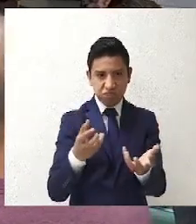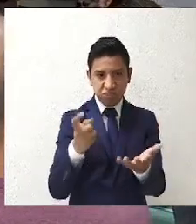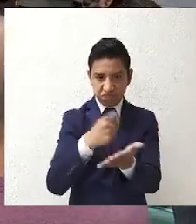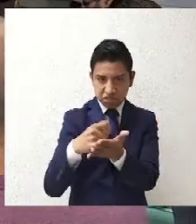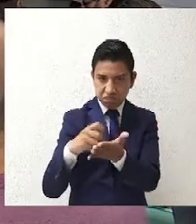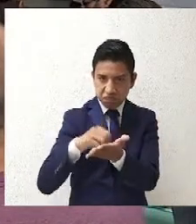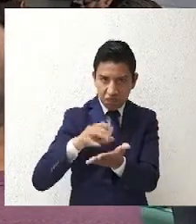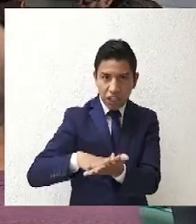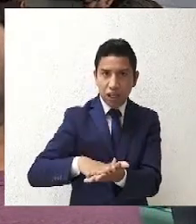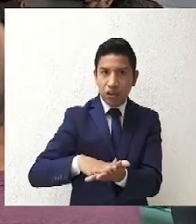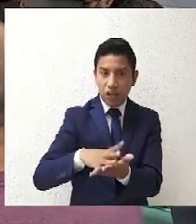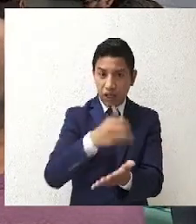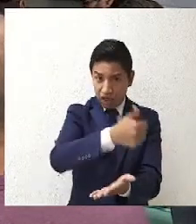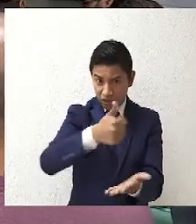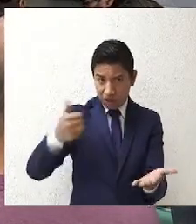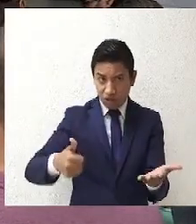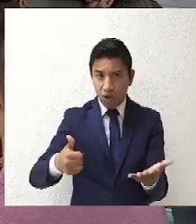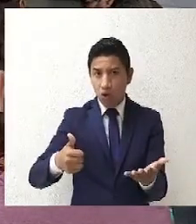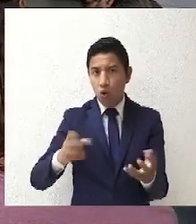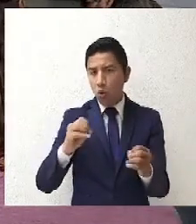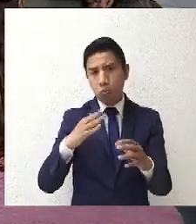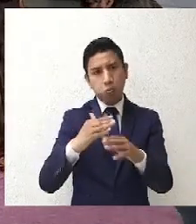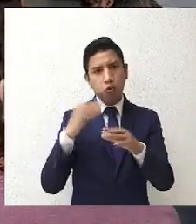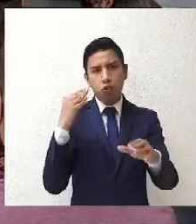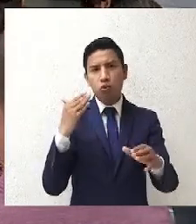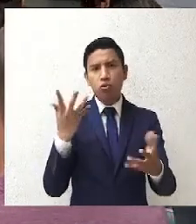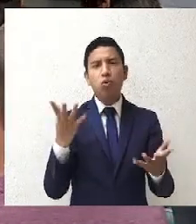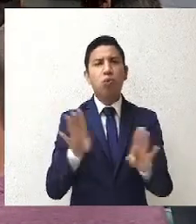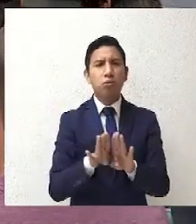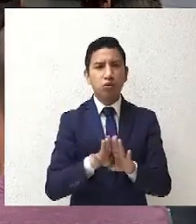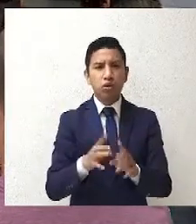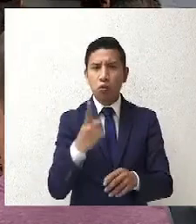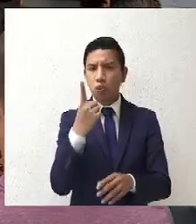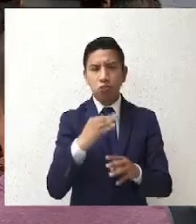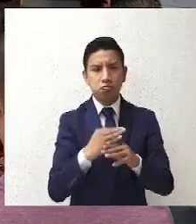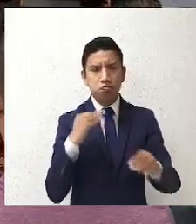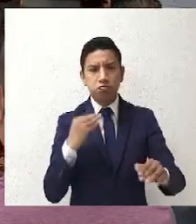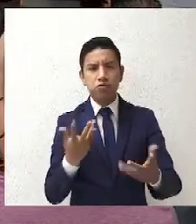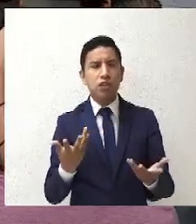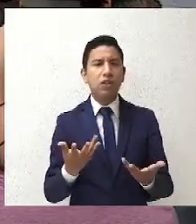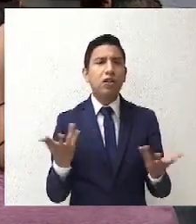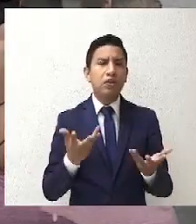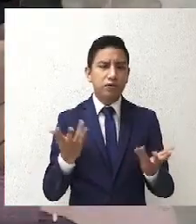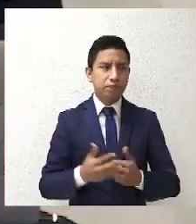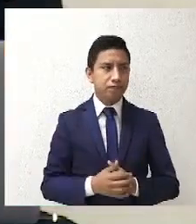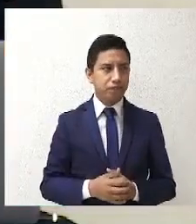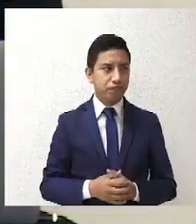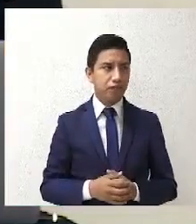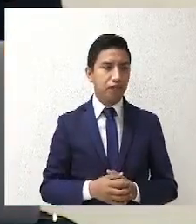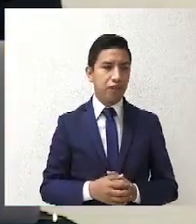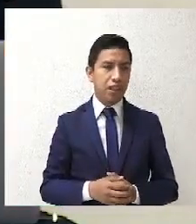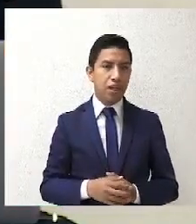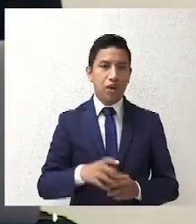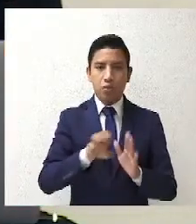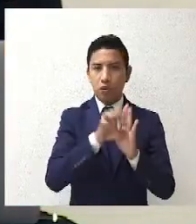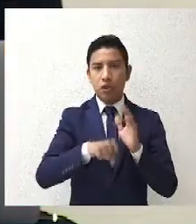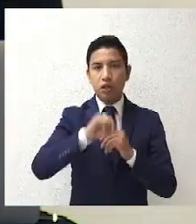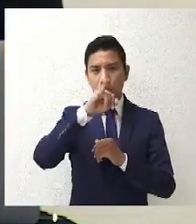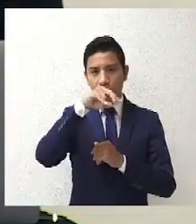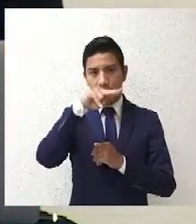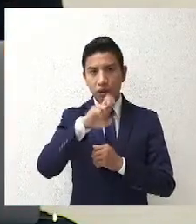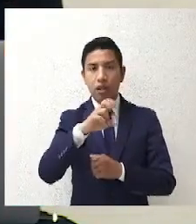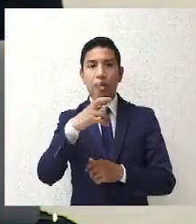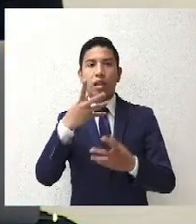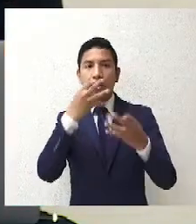Yo creo que es posible las dos cuestiones, ¿no? Solamente que si el INE emite lineamientos generales